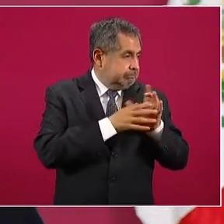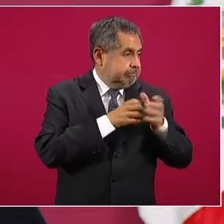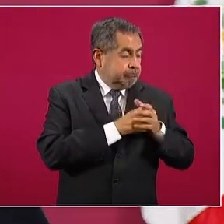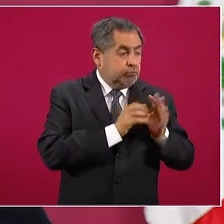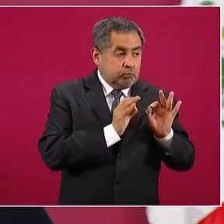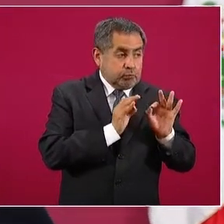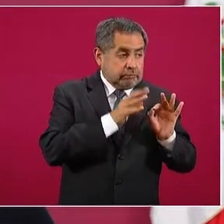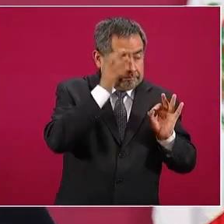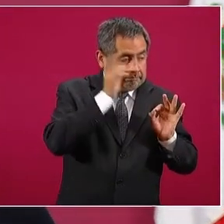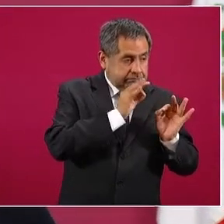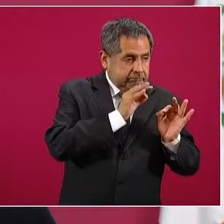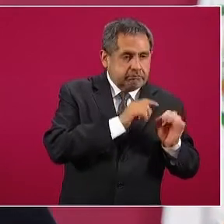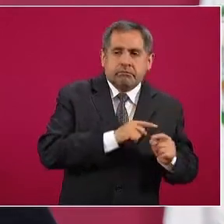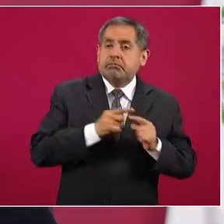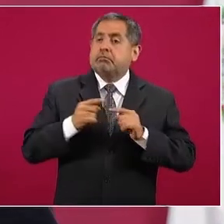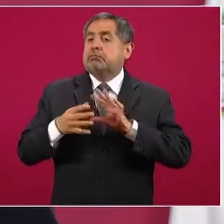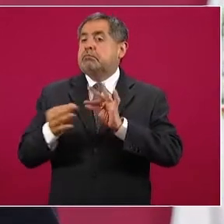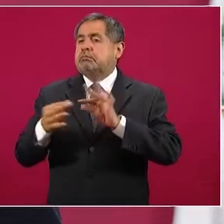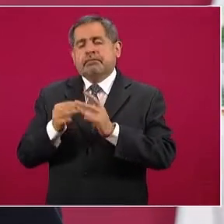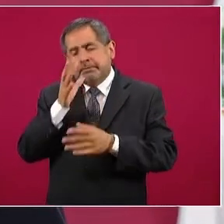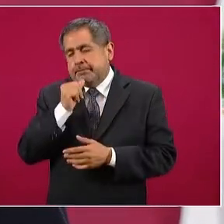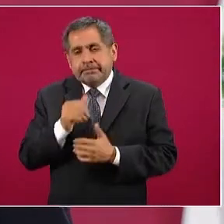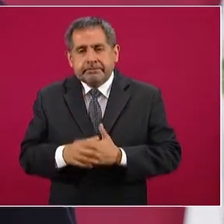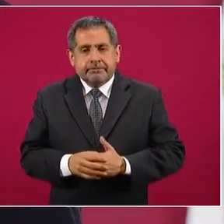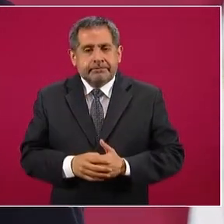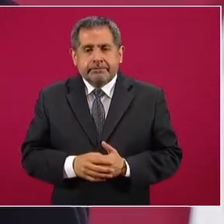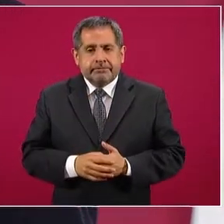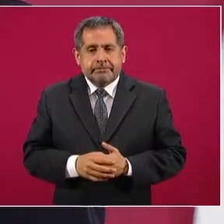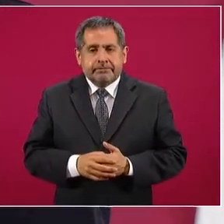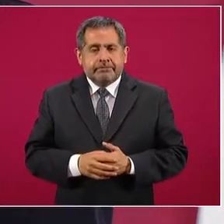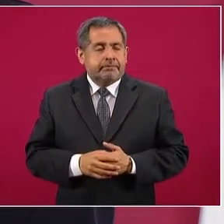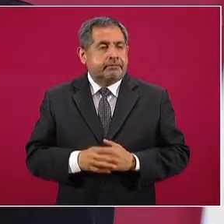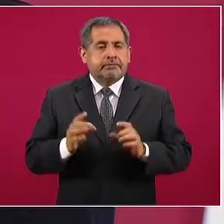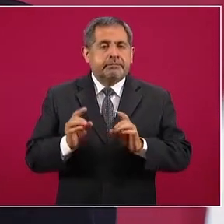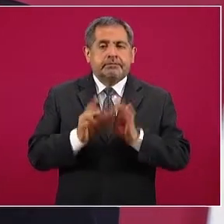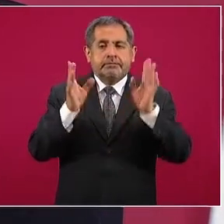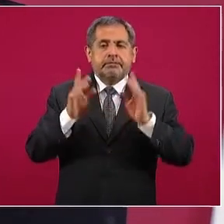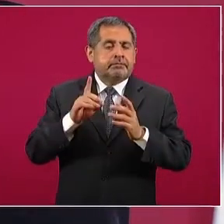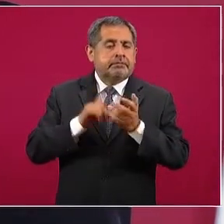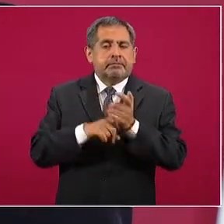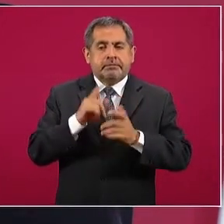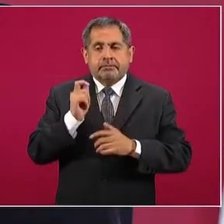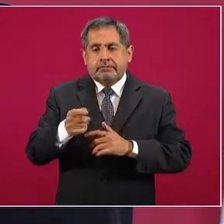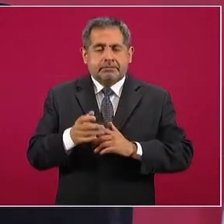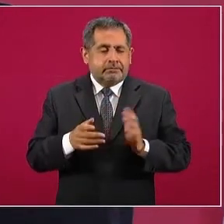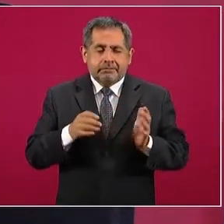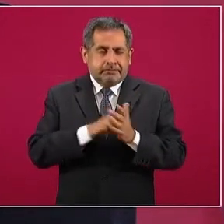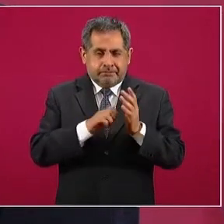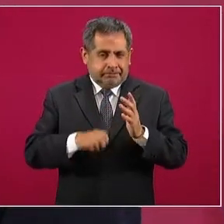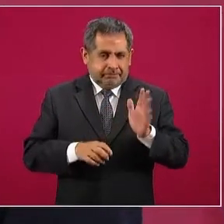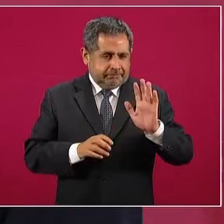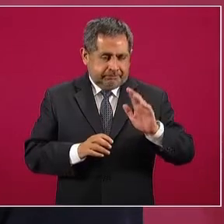surge una situación de esta